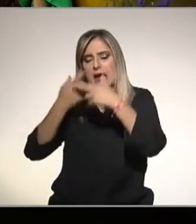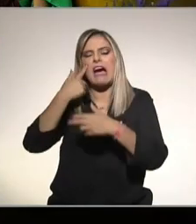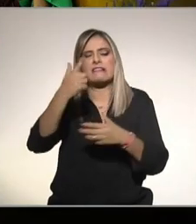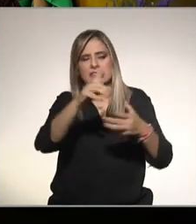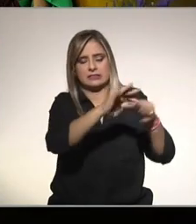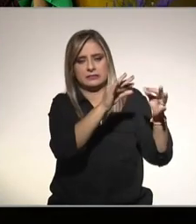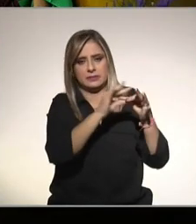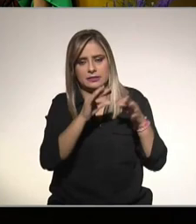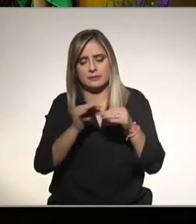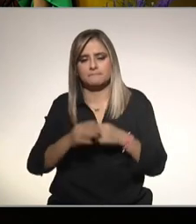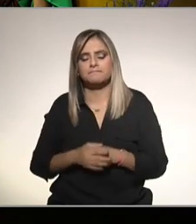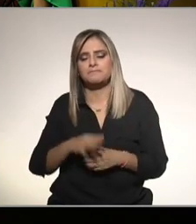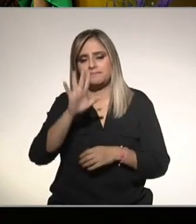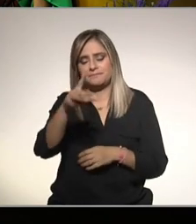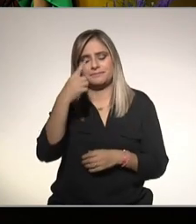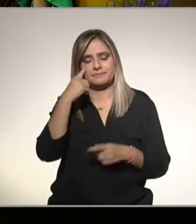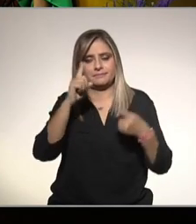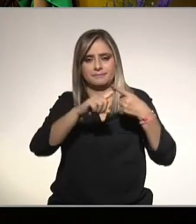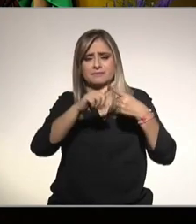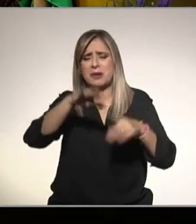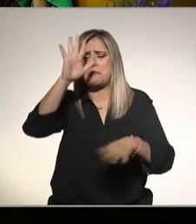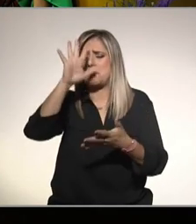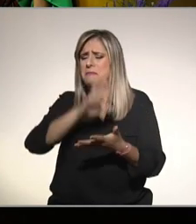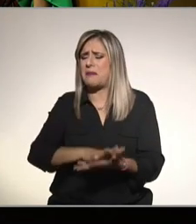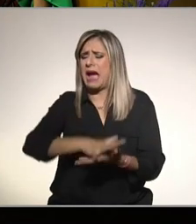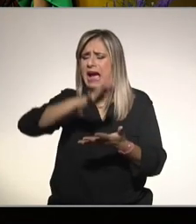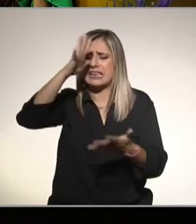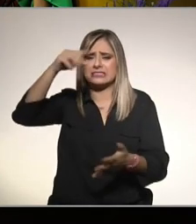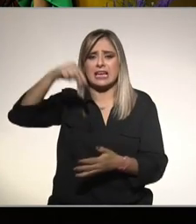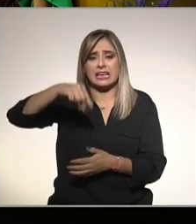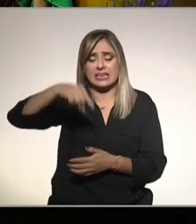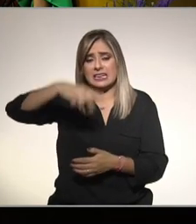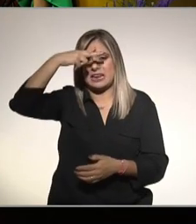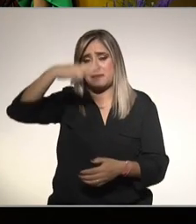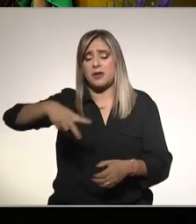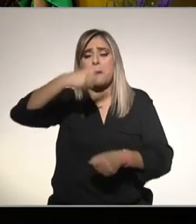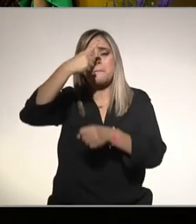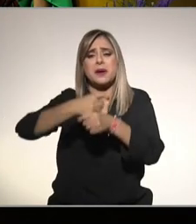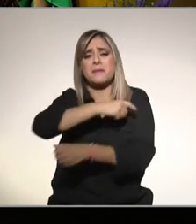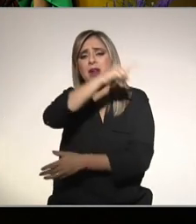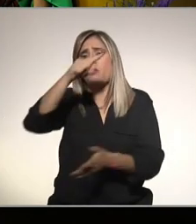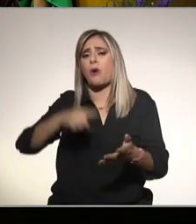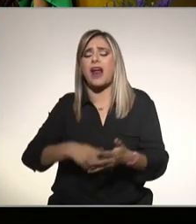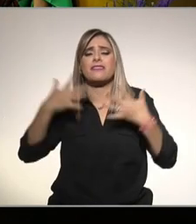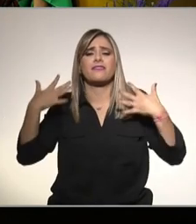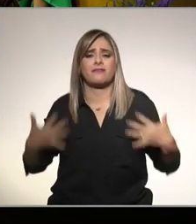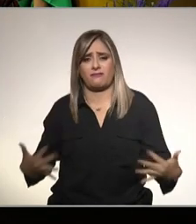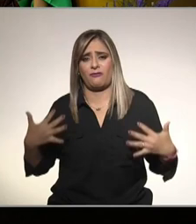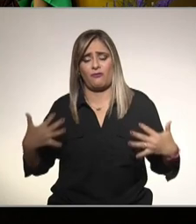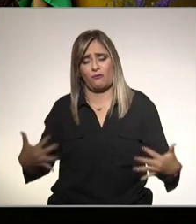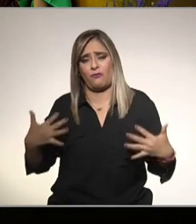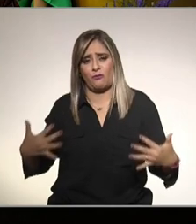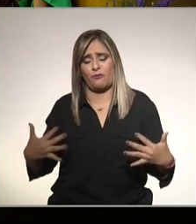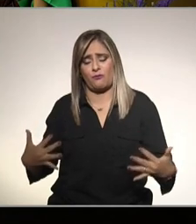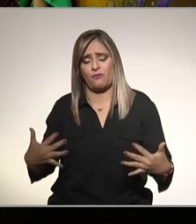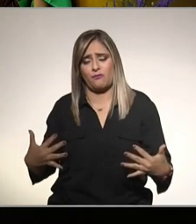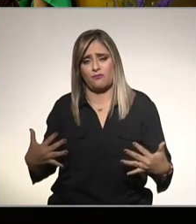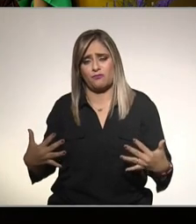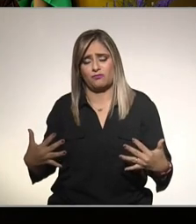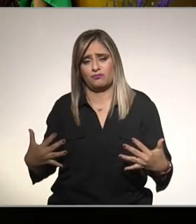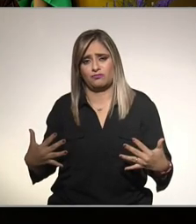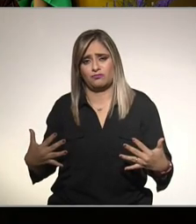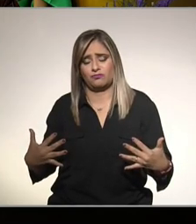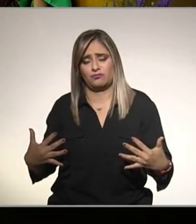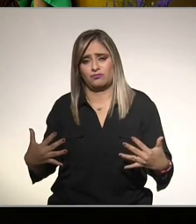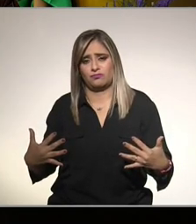empezamos por el más frecuente en México somos el primer lugar en sobrepeso y obesidad entonces si